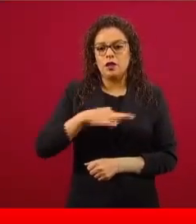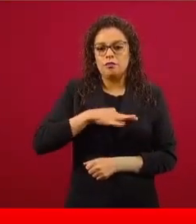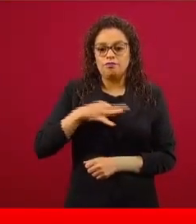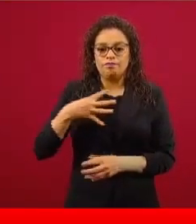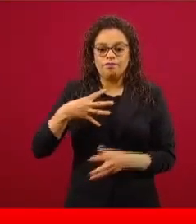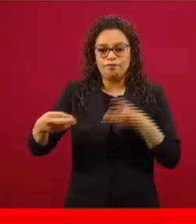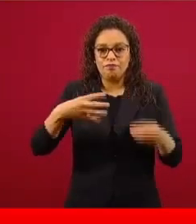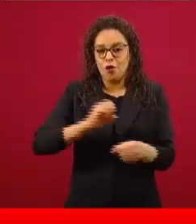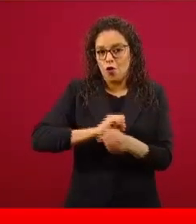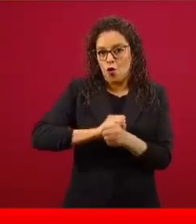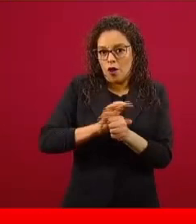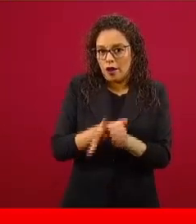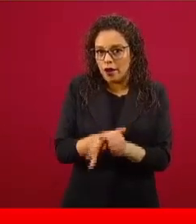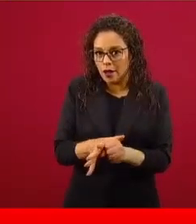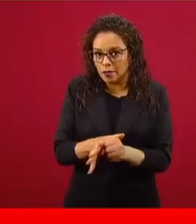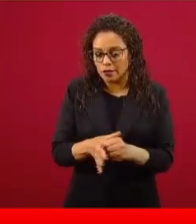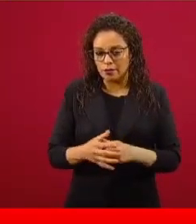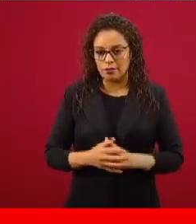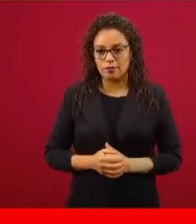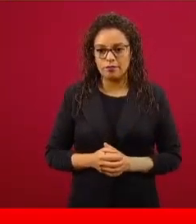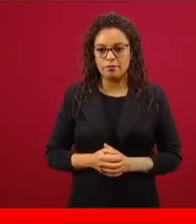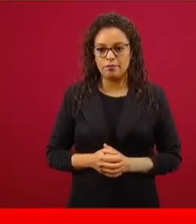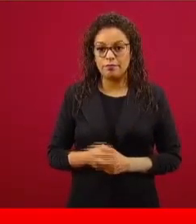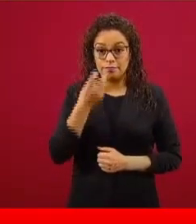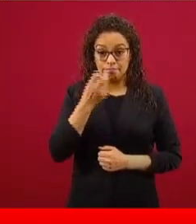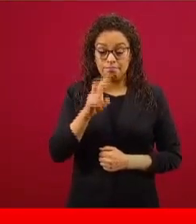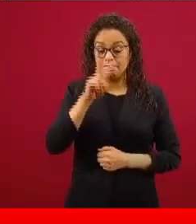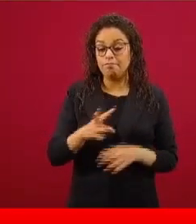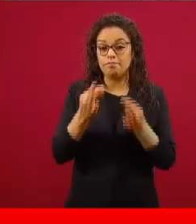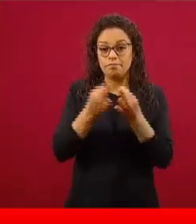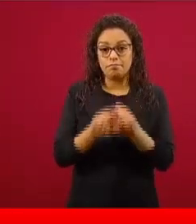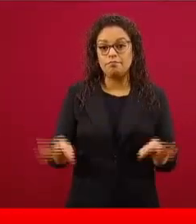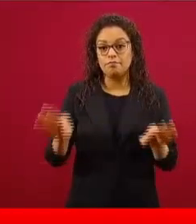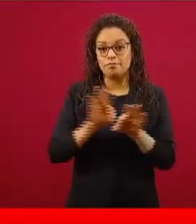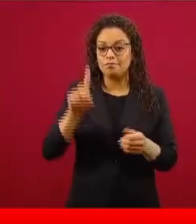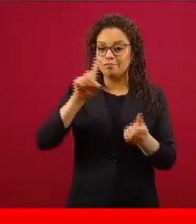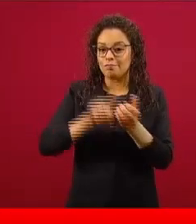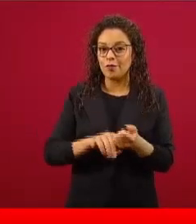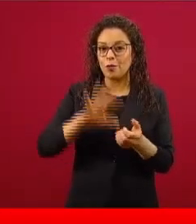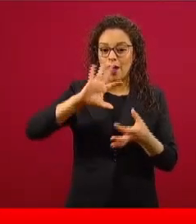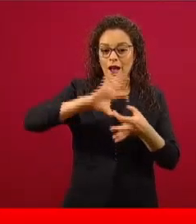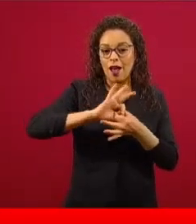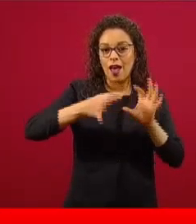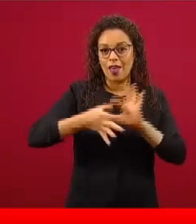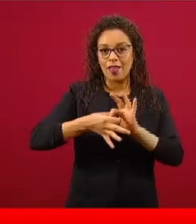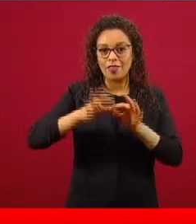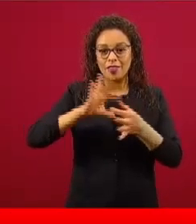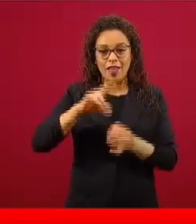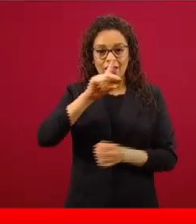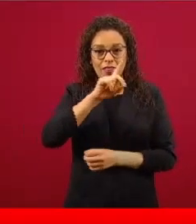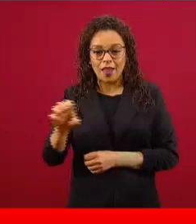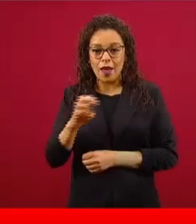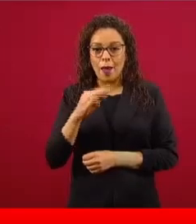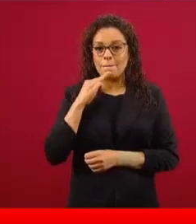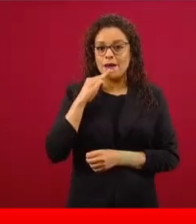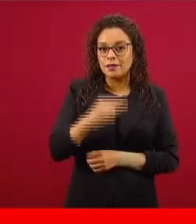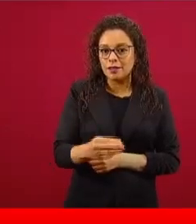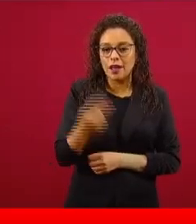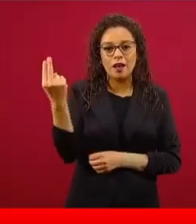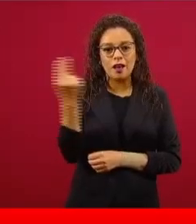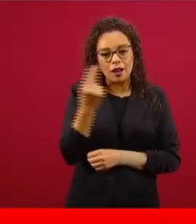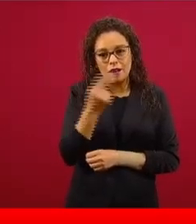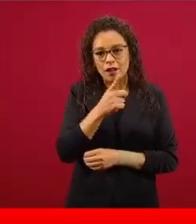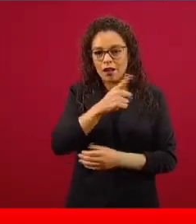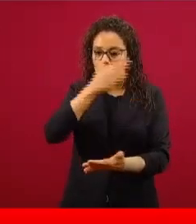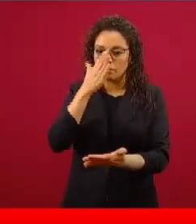es importante cortar esa cadena de mensajes, incluyendo también los mensajes exagerados